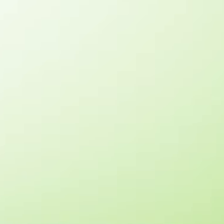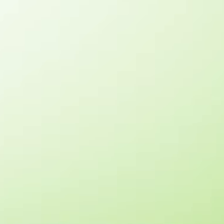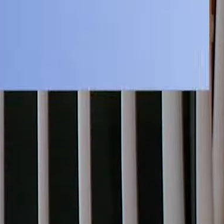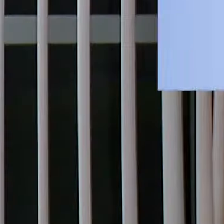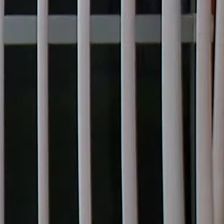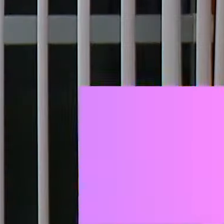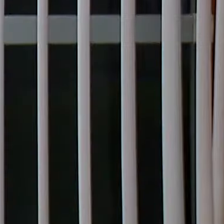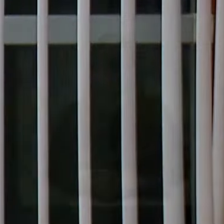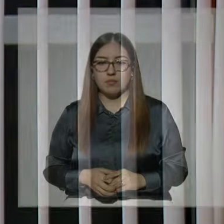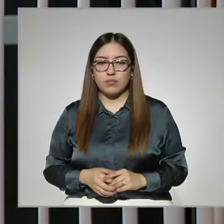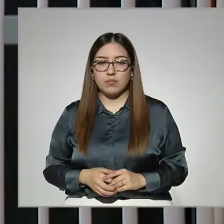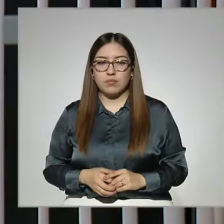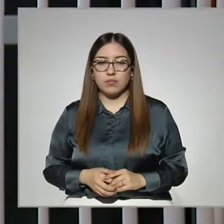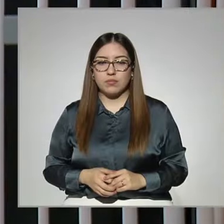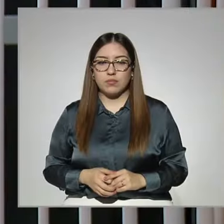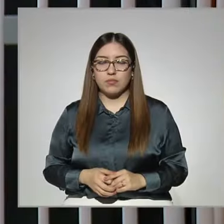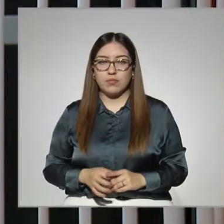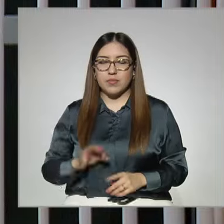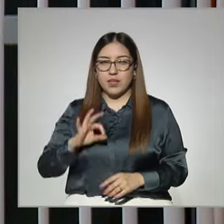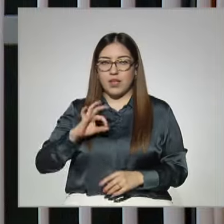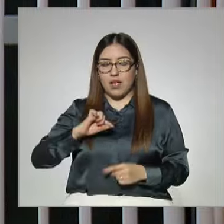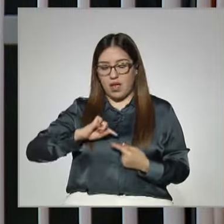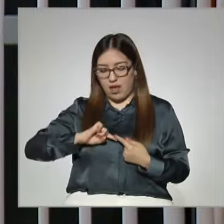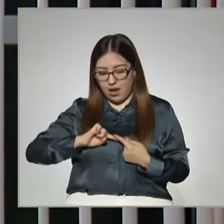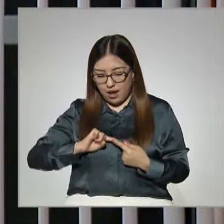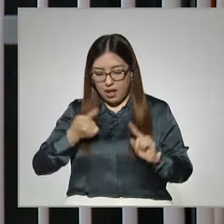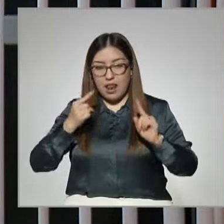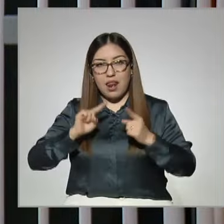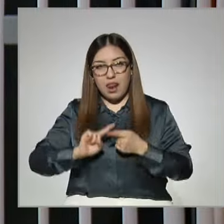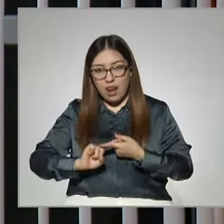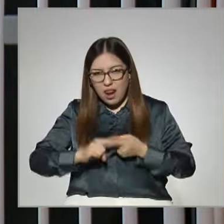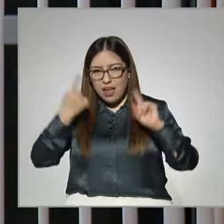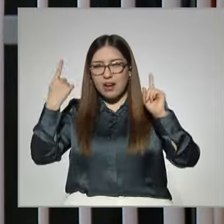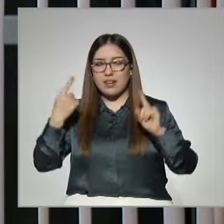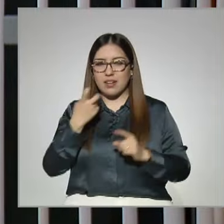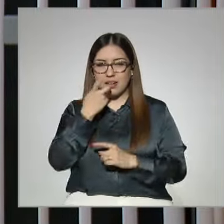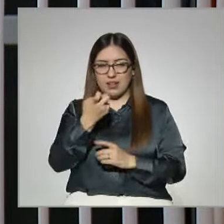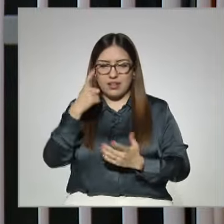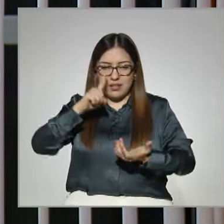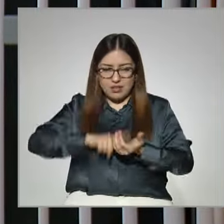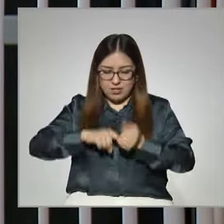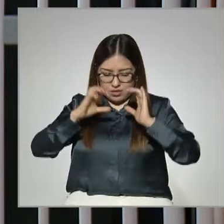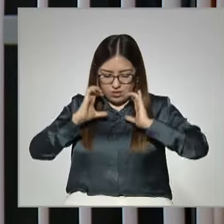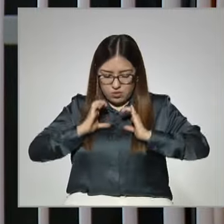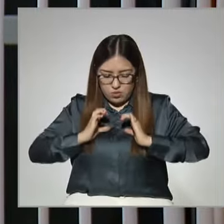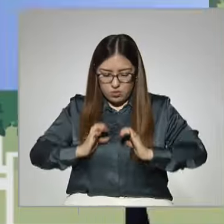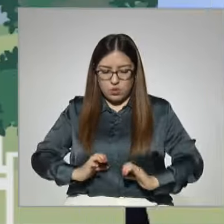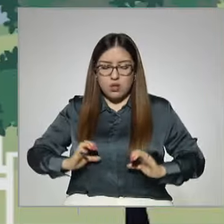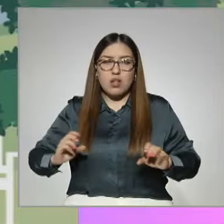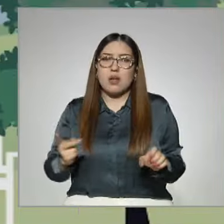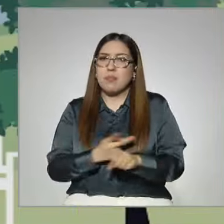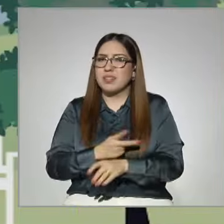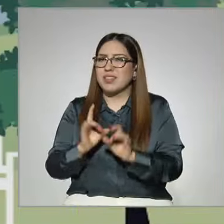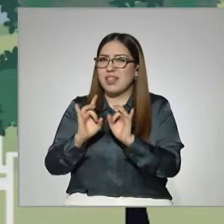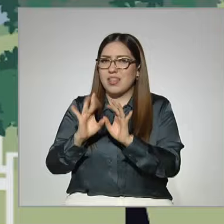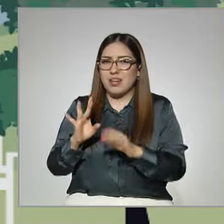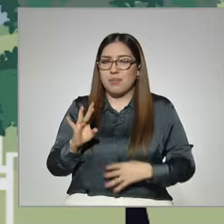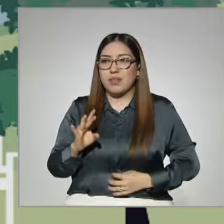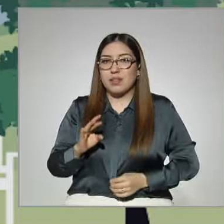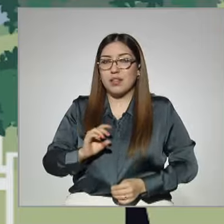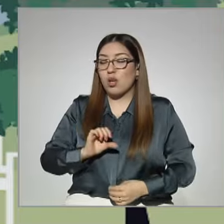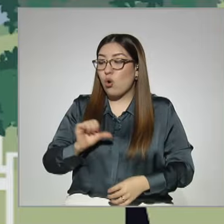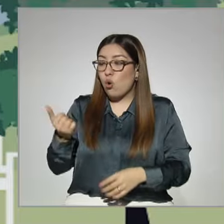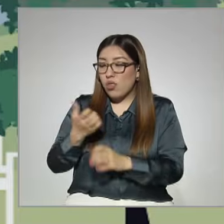Las alergias son reacciones anormales del organismo ante una substancia o un